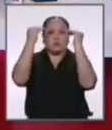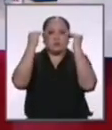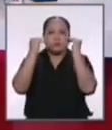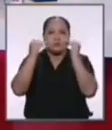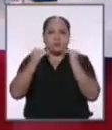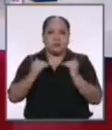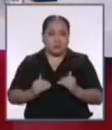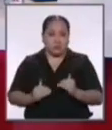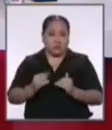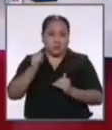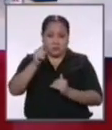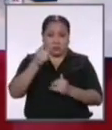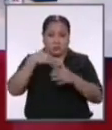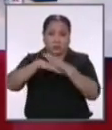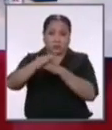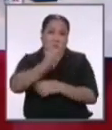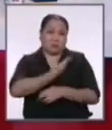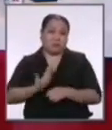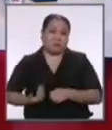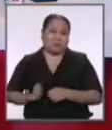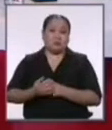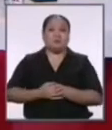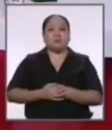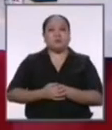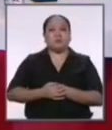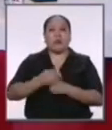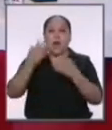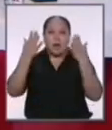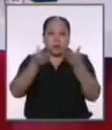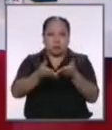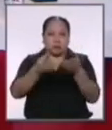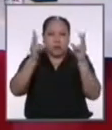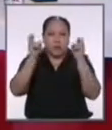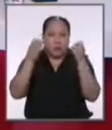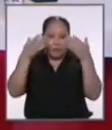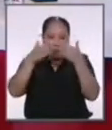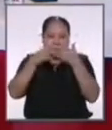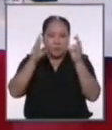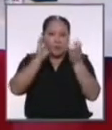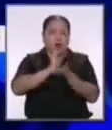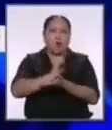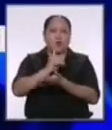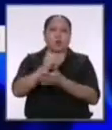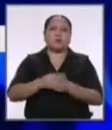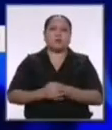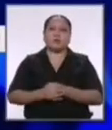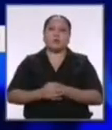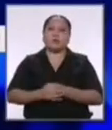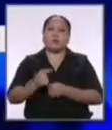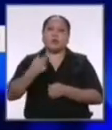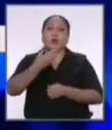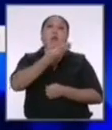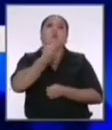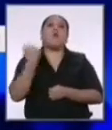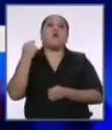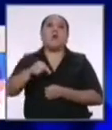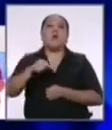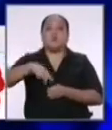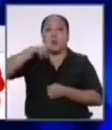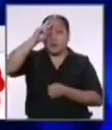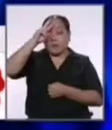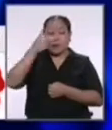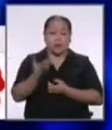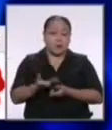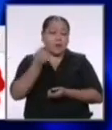haría usted si es que usted llegara a ser gobierno en el tema específico de educación si lo mejor que tiene el Perú